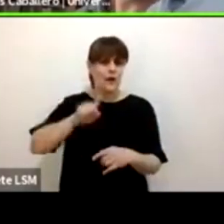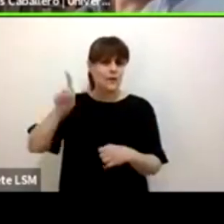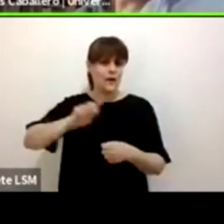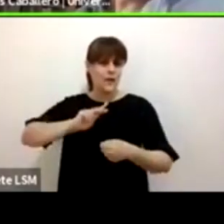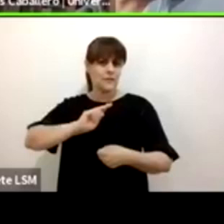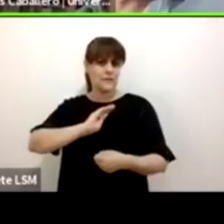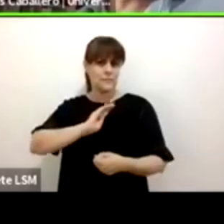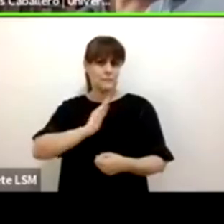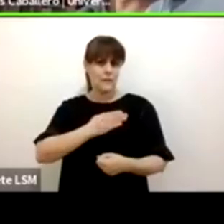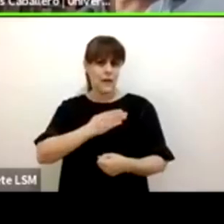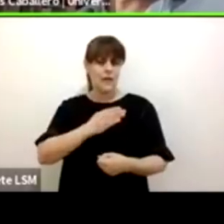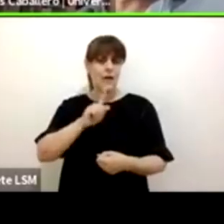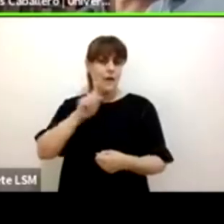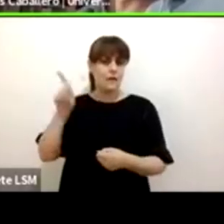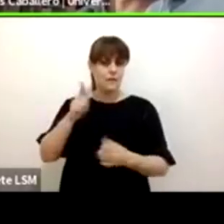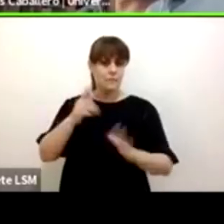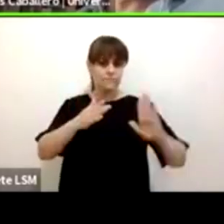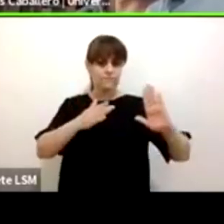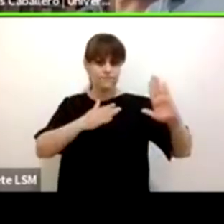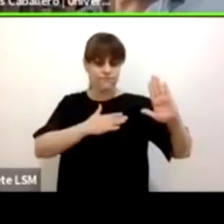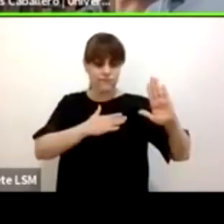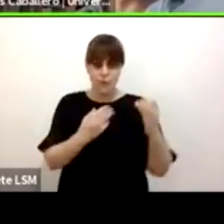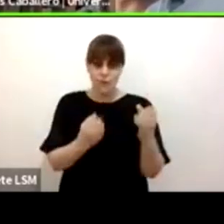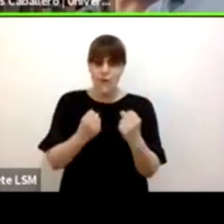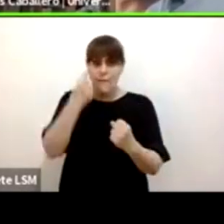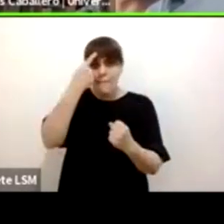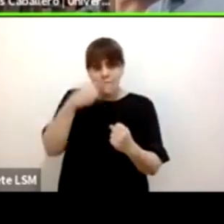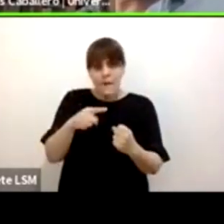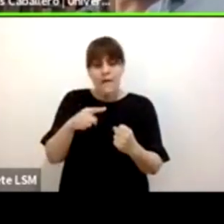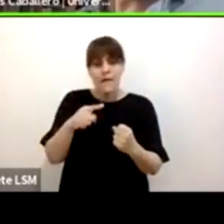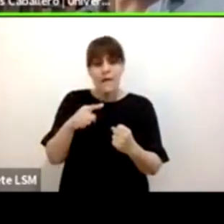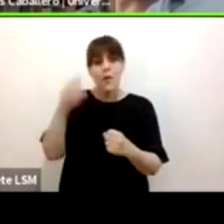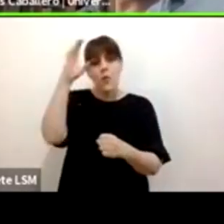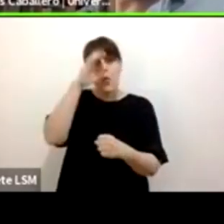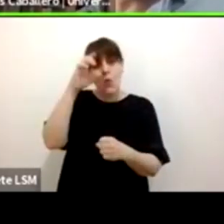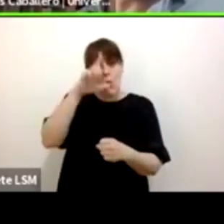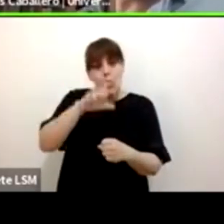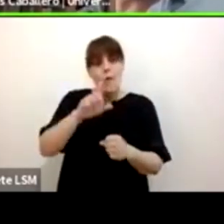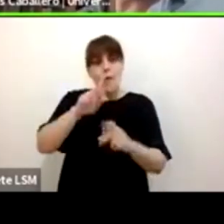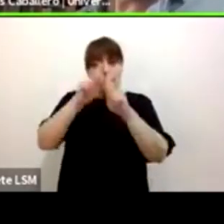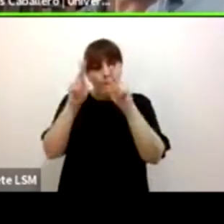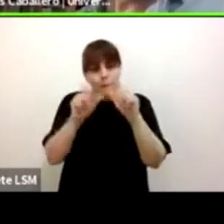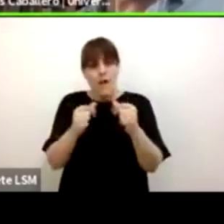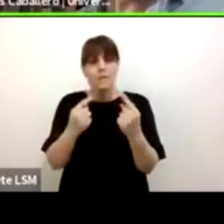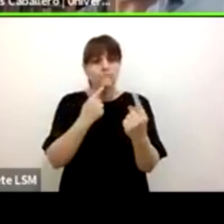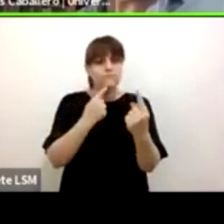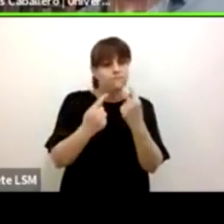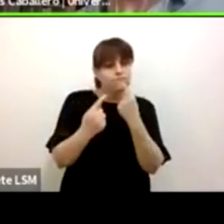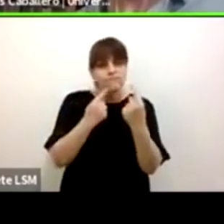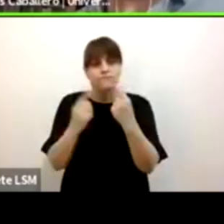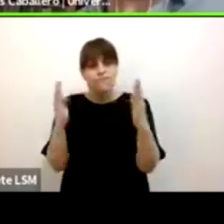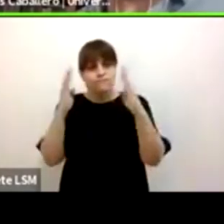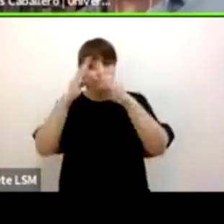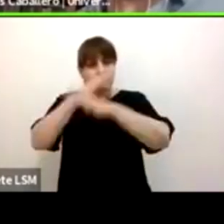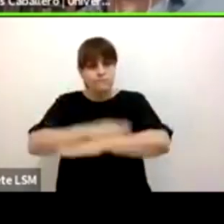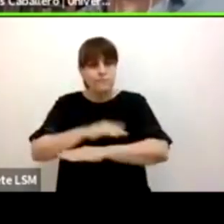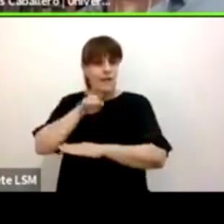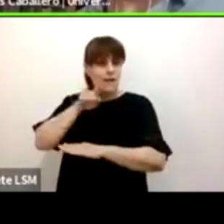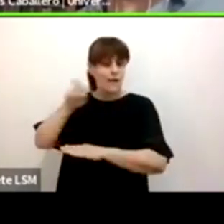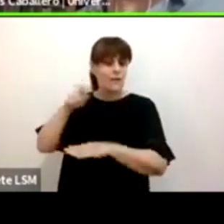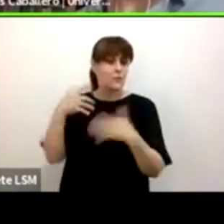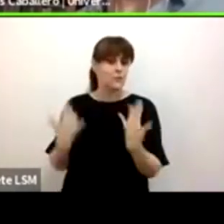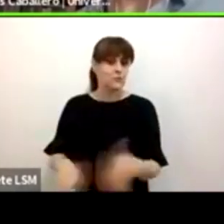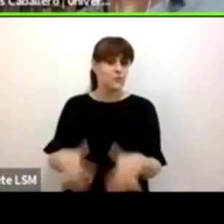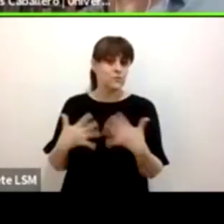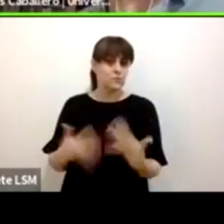muchísimo para fomentar una cultura de paz, de diálogo, de conciliación que hizo mucho por el colectivo